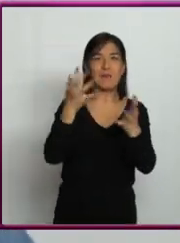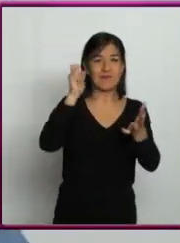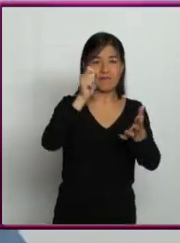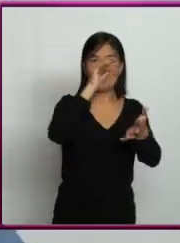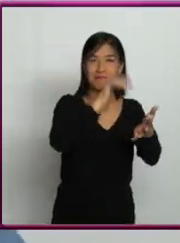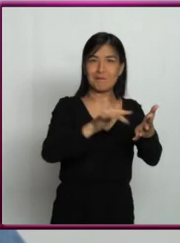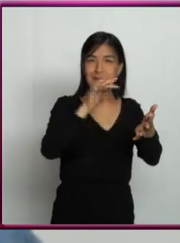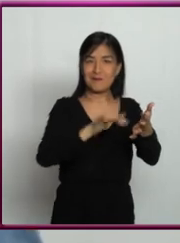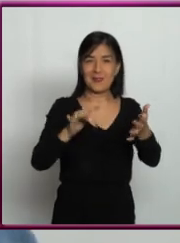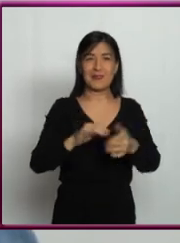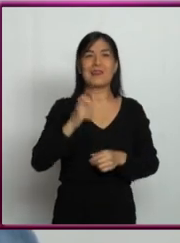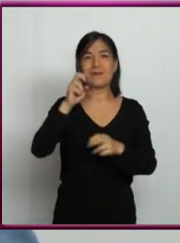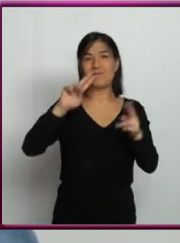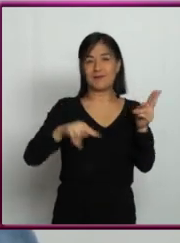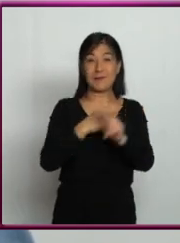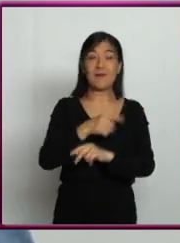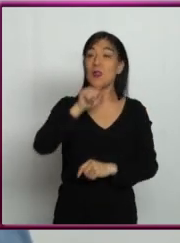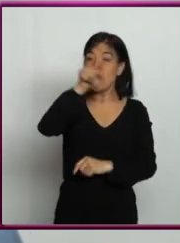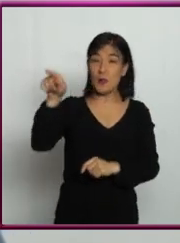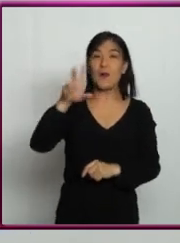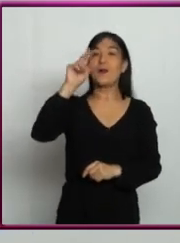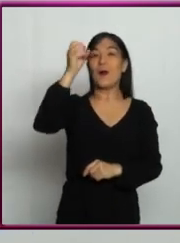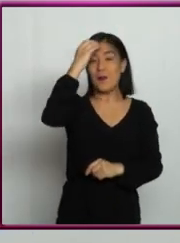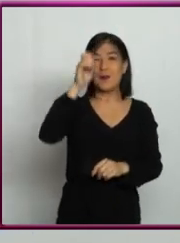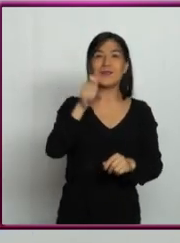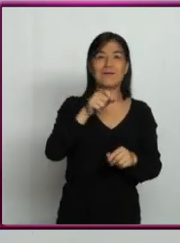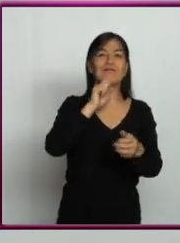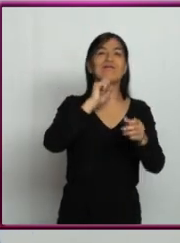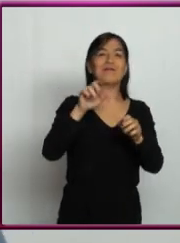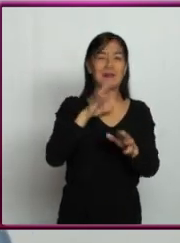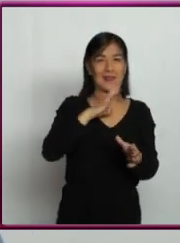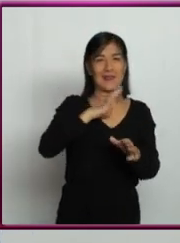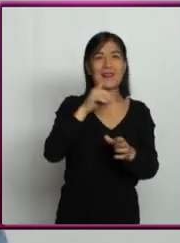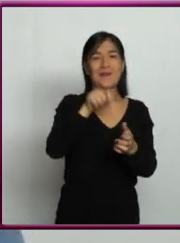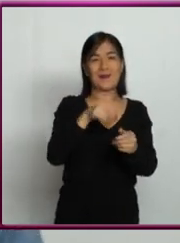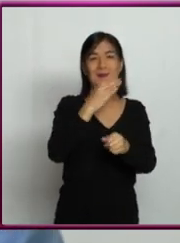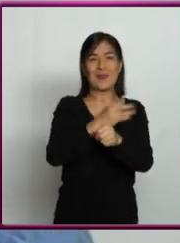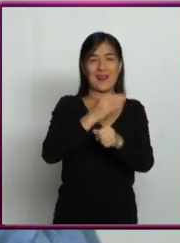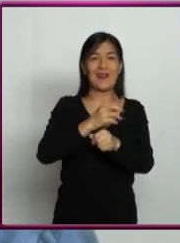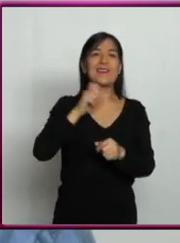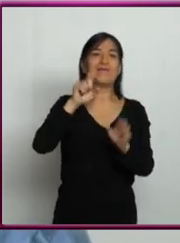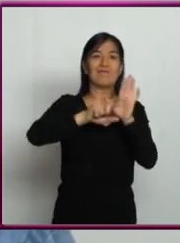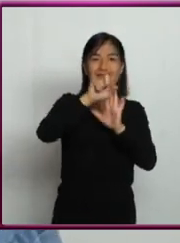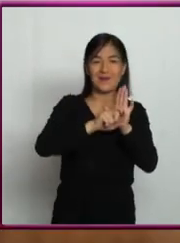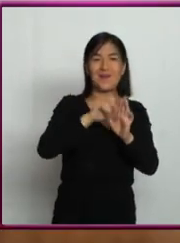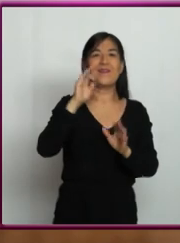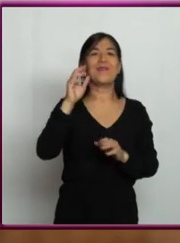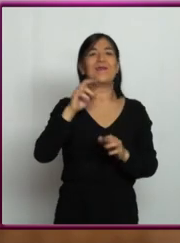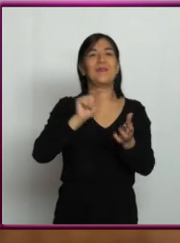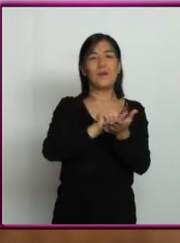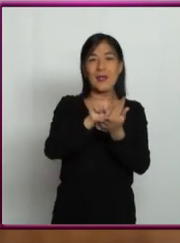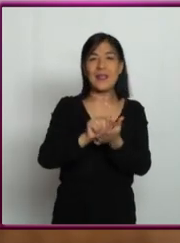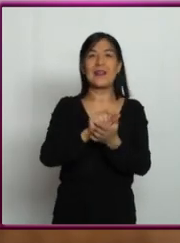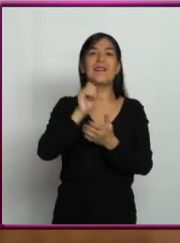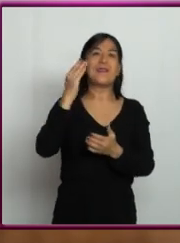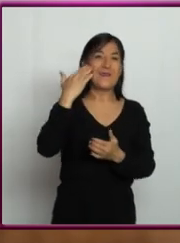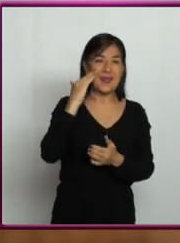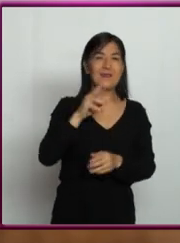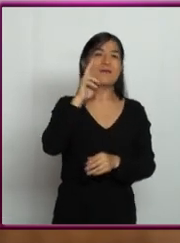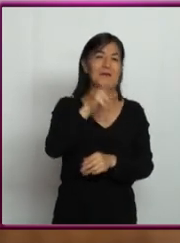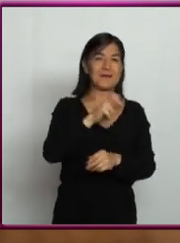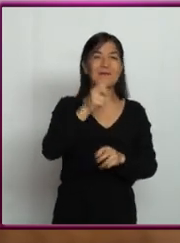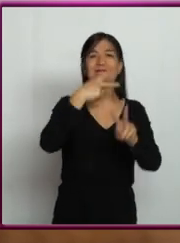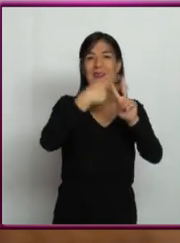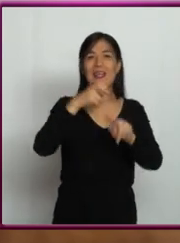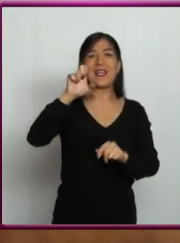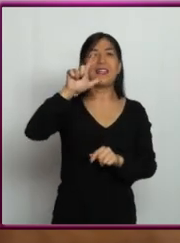No se olviden de ponerse en contacto con nosotros a través de redes sociales utilizando el hashtag Elemental. Recuerden, la pregunta de esta